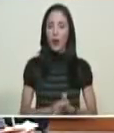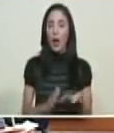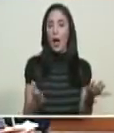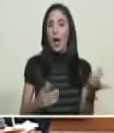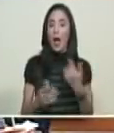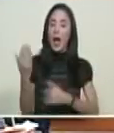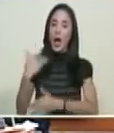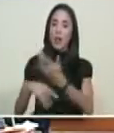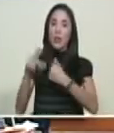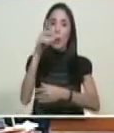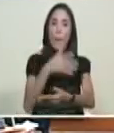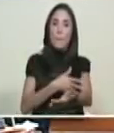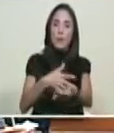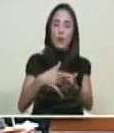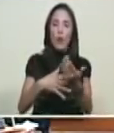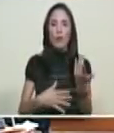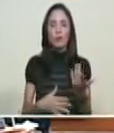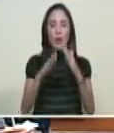millón de barriles de petróleo.